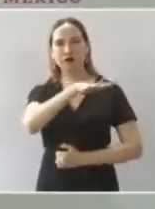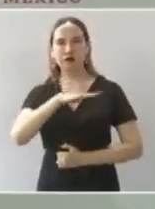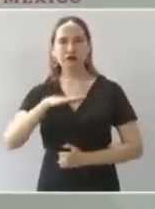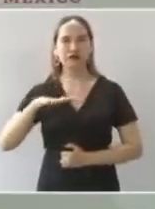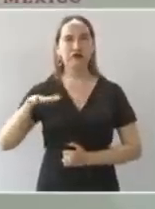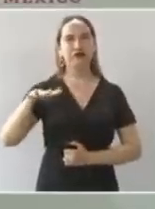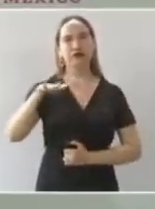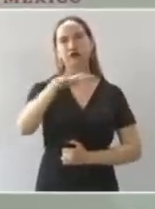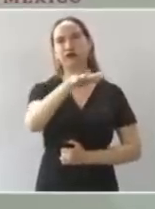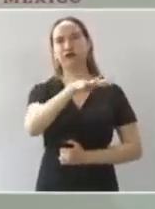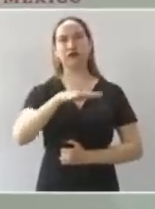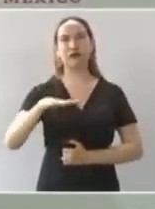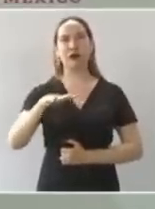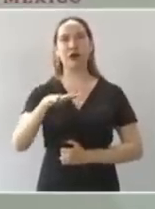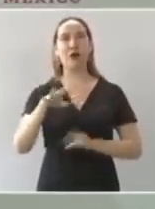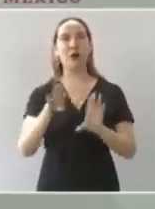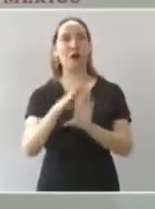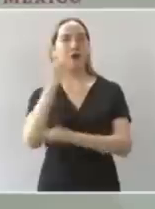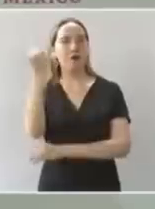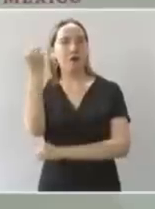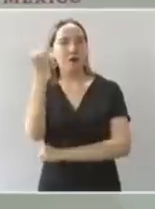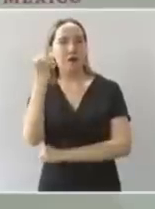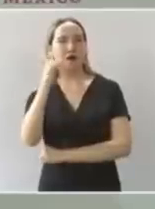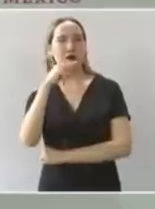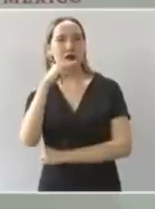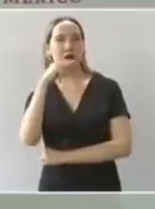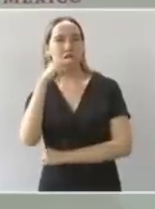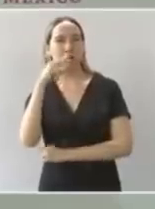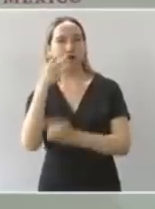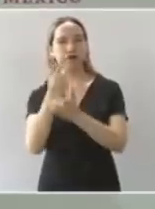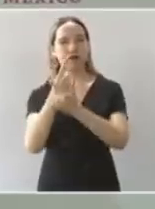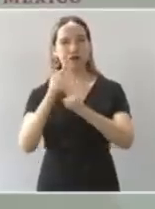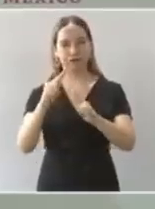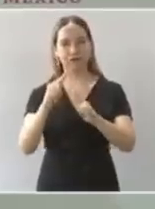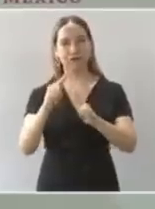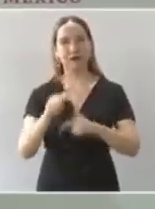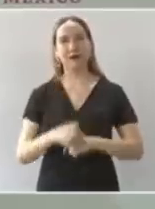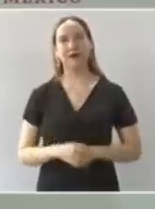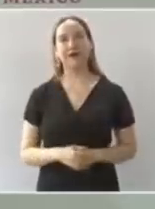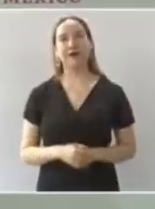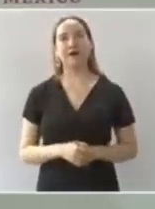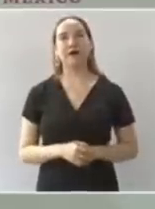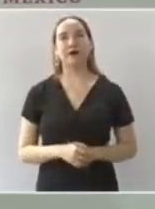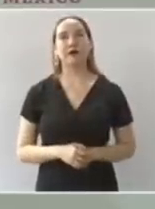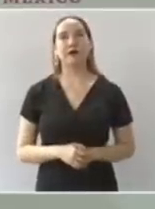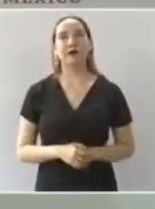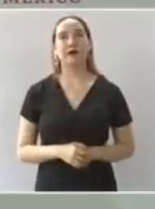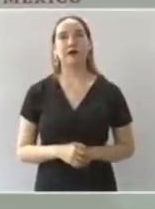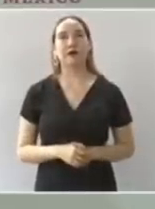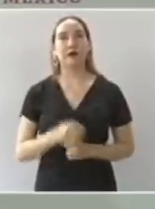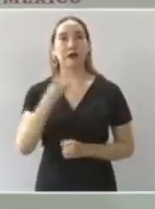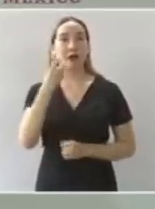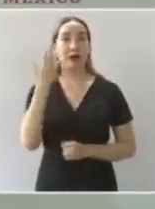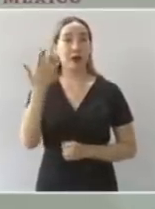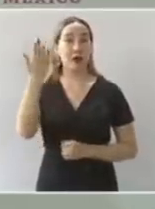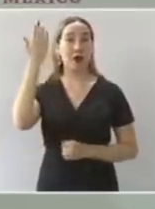democracia, poder del pueblo, y eso no existía,